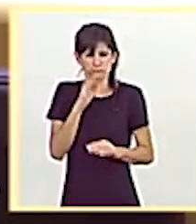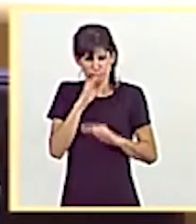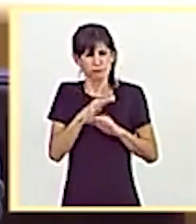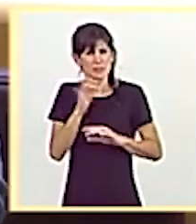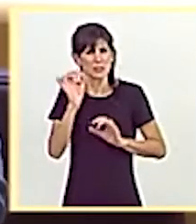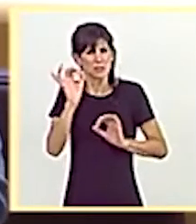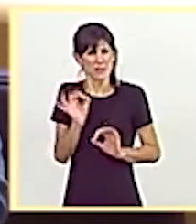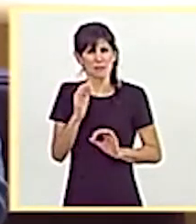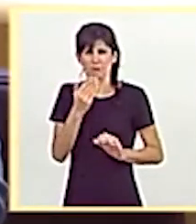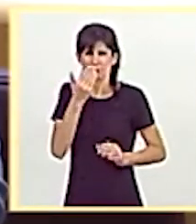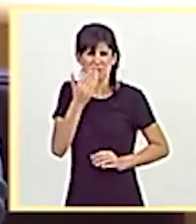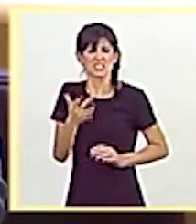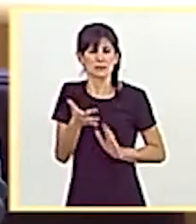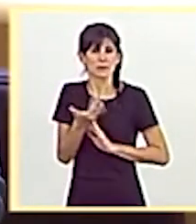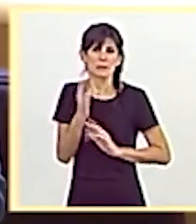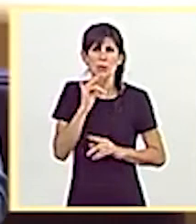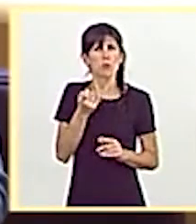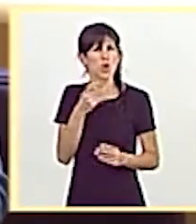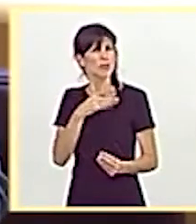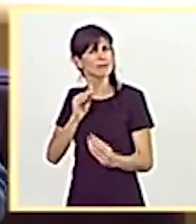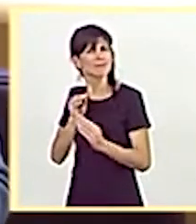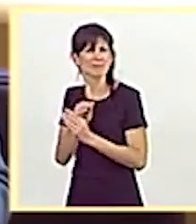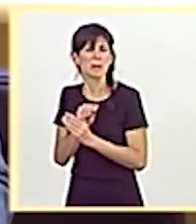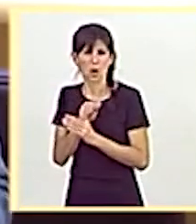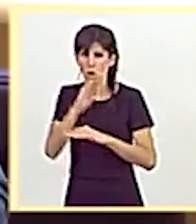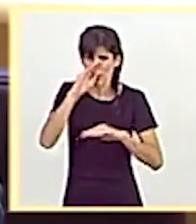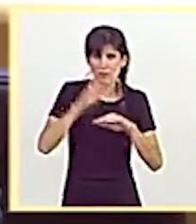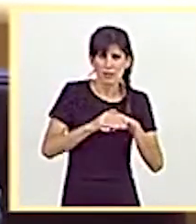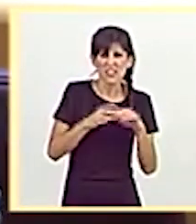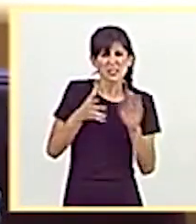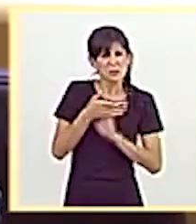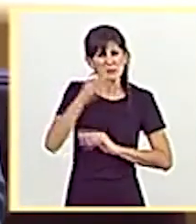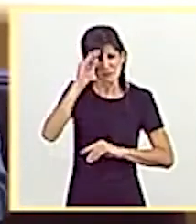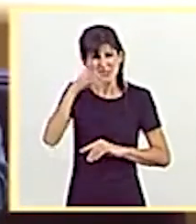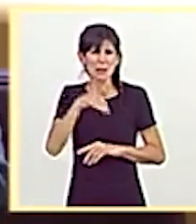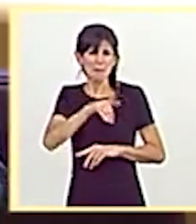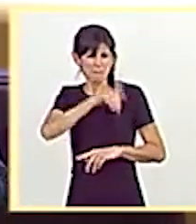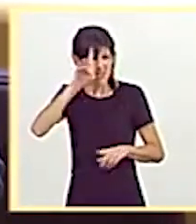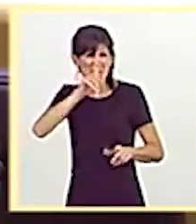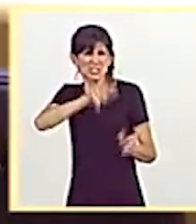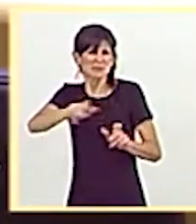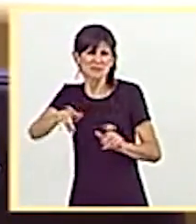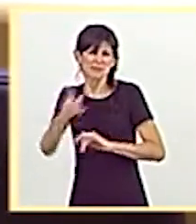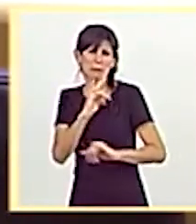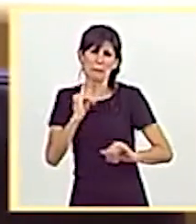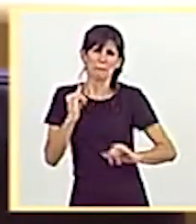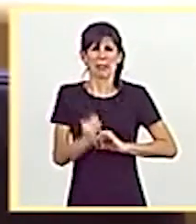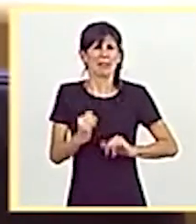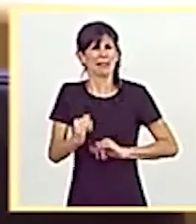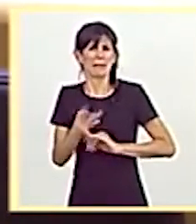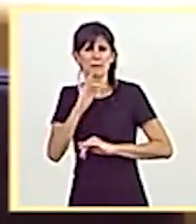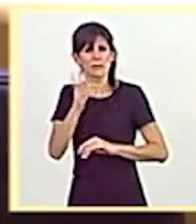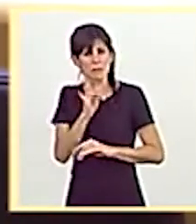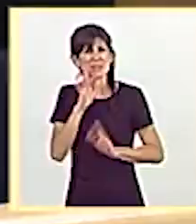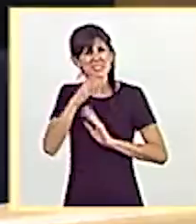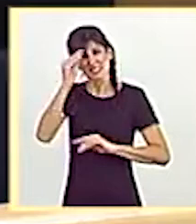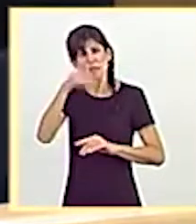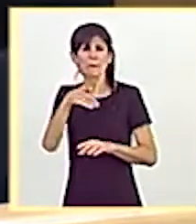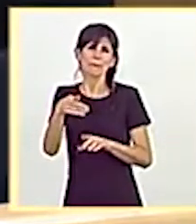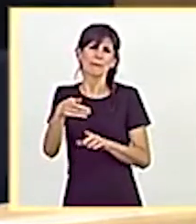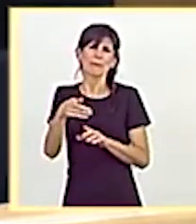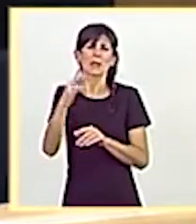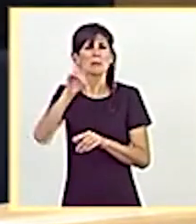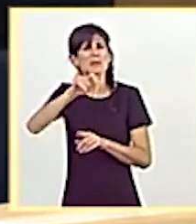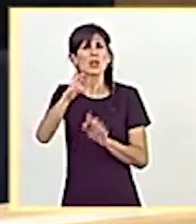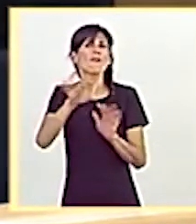Pero no le vamos a seguir mucho más tiempo permitiendo que pisotea a los madrileños. Sabemos, además, que a usted nadie le va a cesar, a pesar de que hay